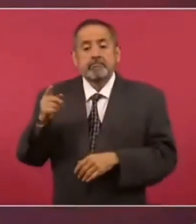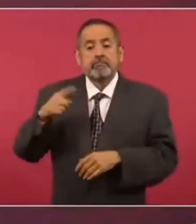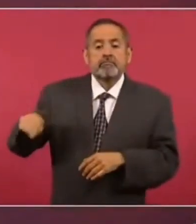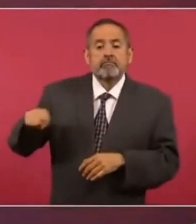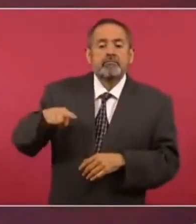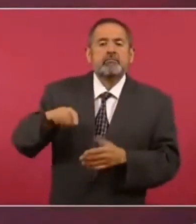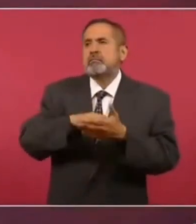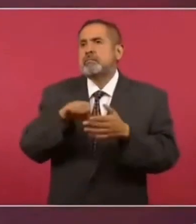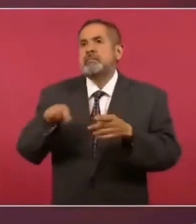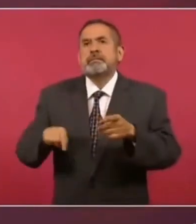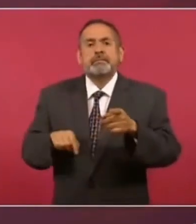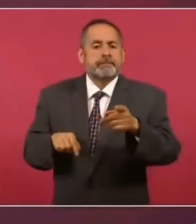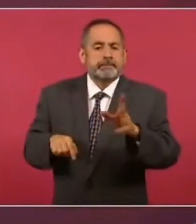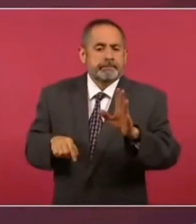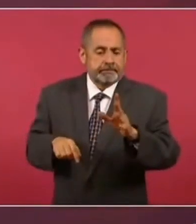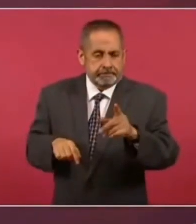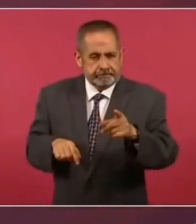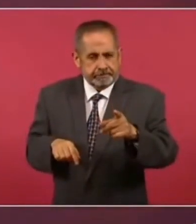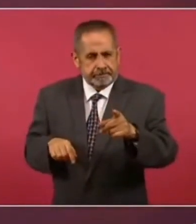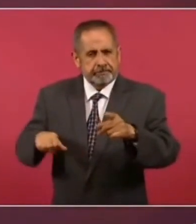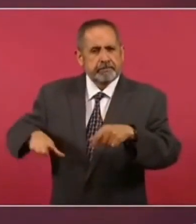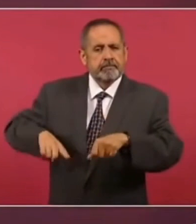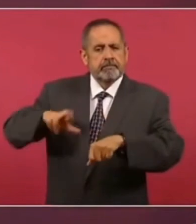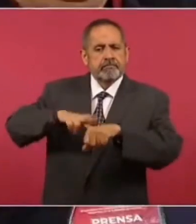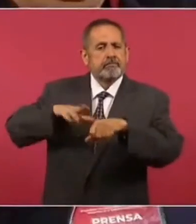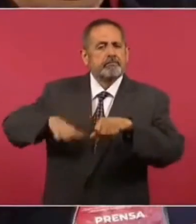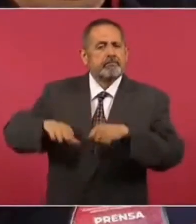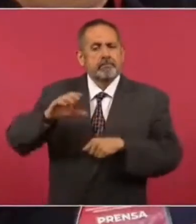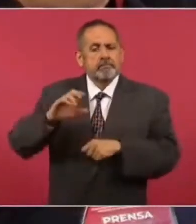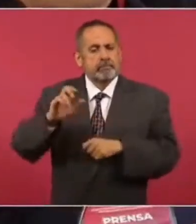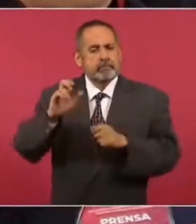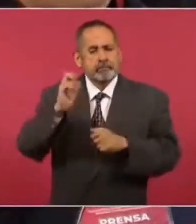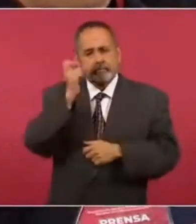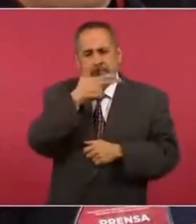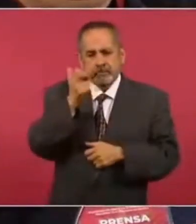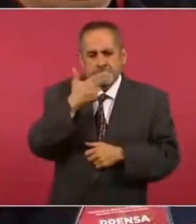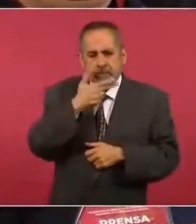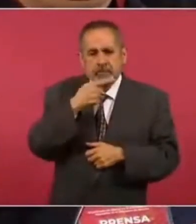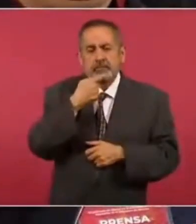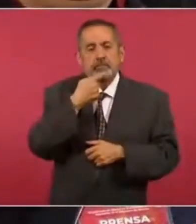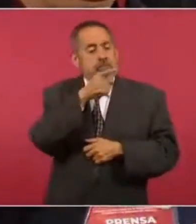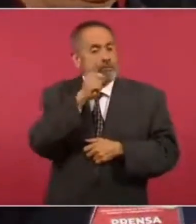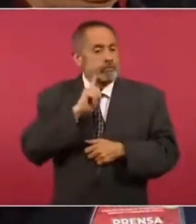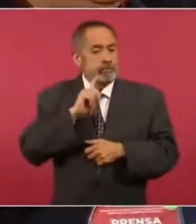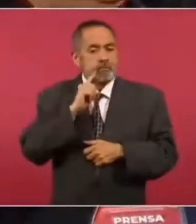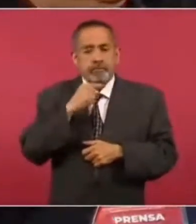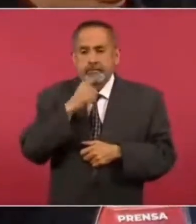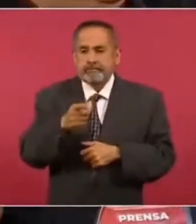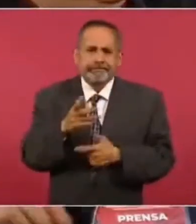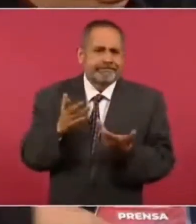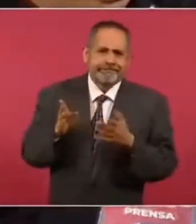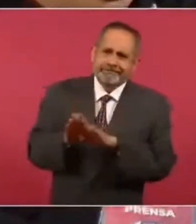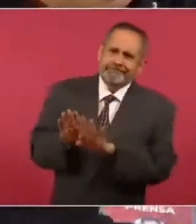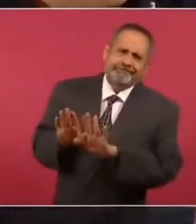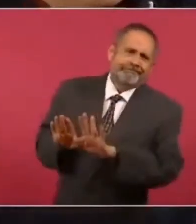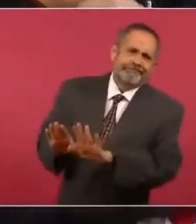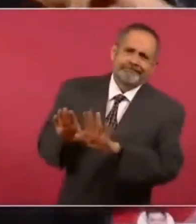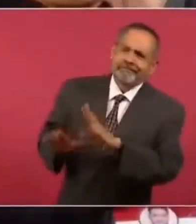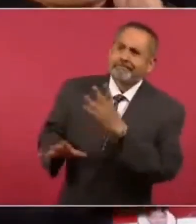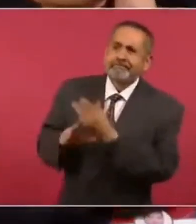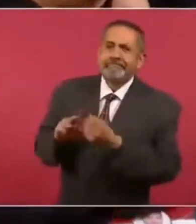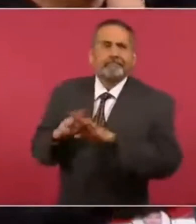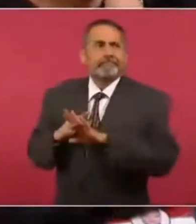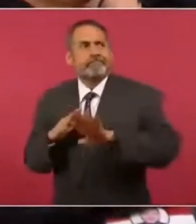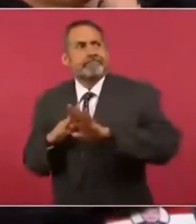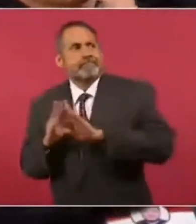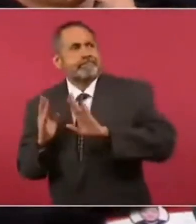por ejemplo, la de la gobernadora de Chihuahua, pues que dice que se detenga el flujo migratorio